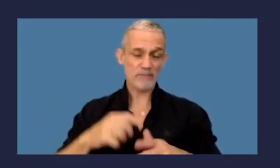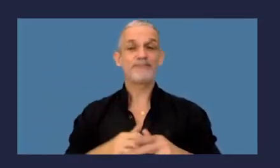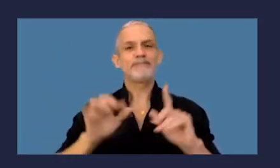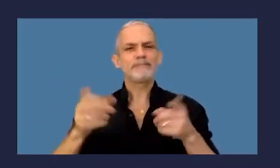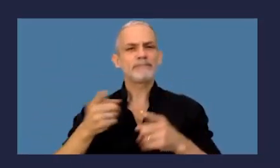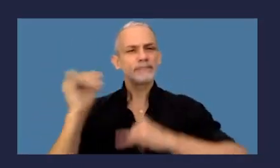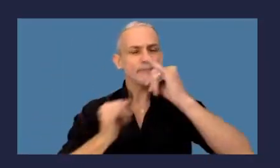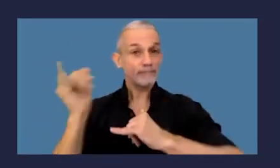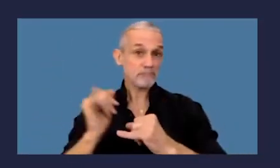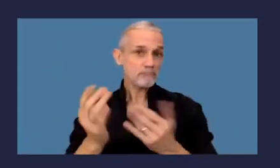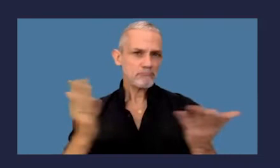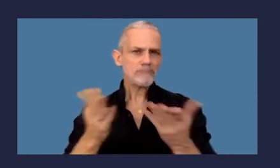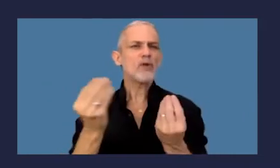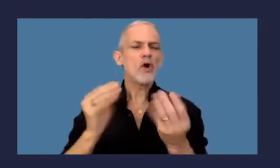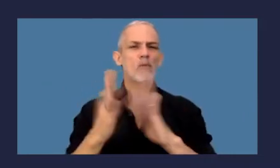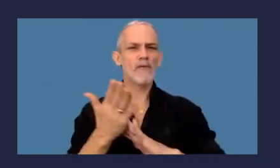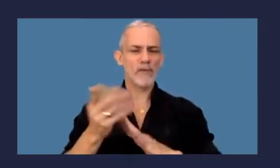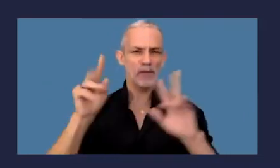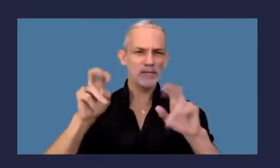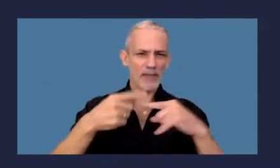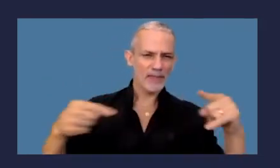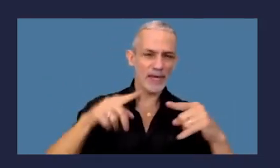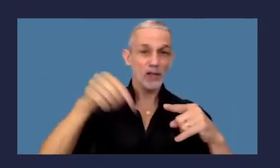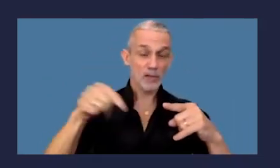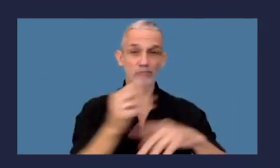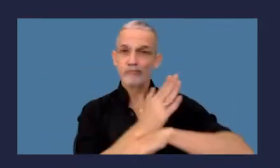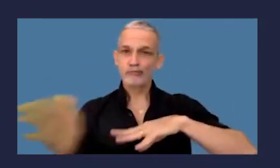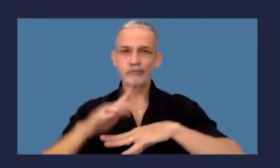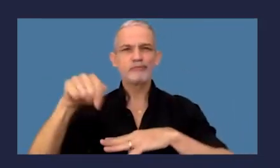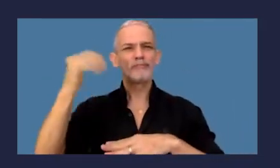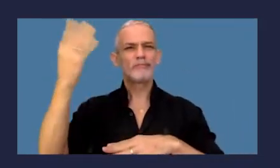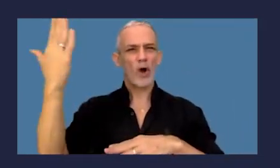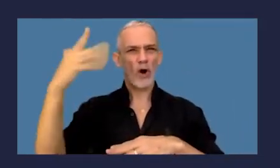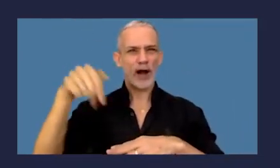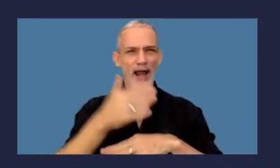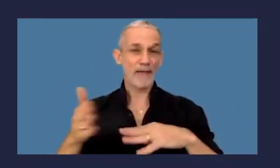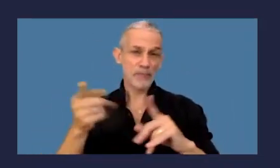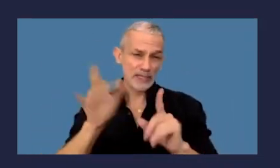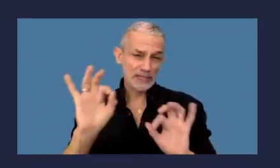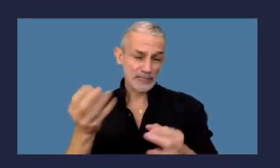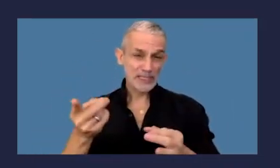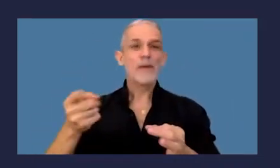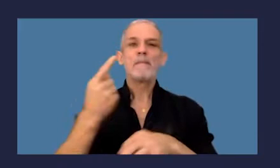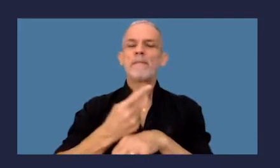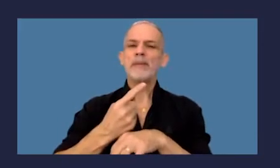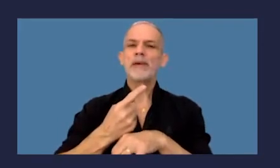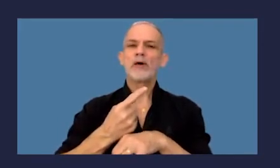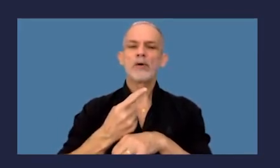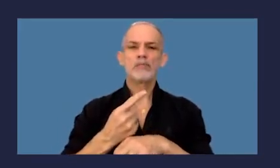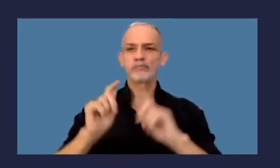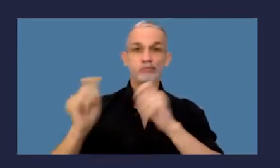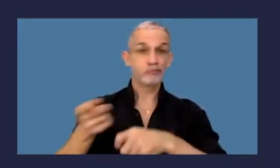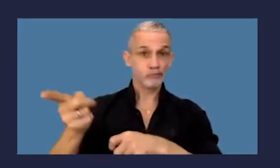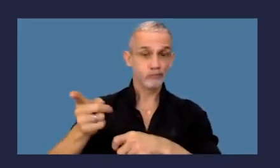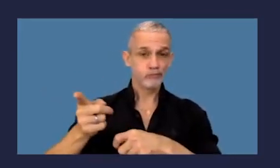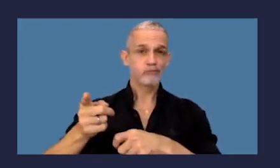Quisiera también comentarles un poco cómo va a ser el tema del desarrollo de la jornada. Como ustedes saben, primero damos lugar a